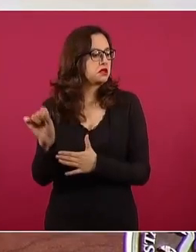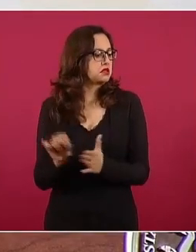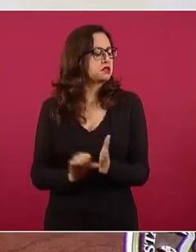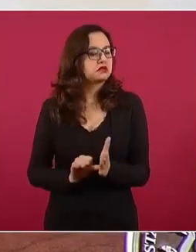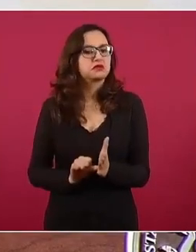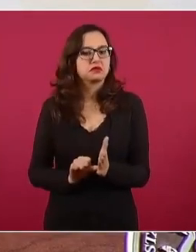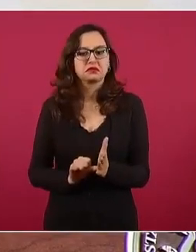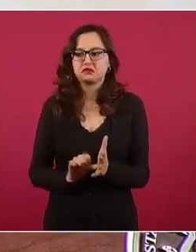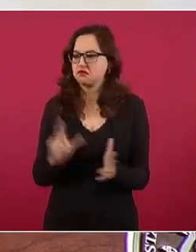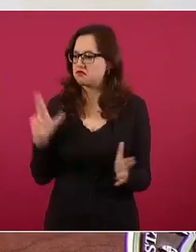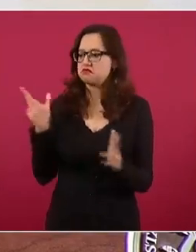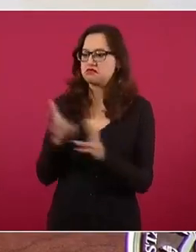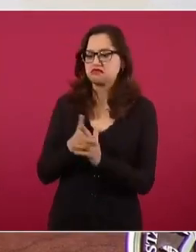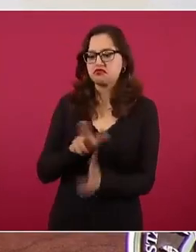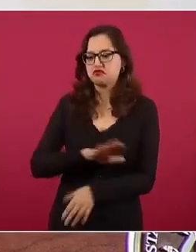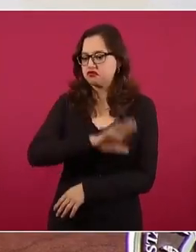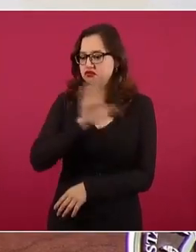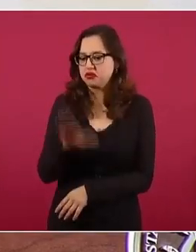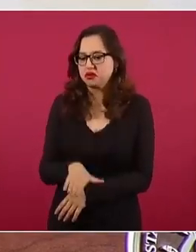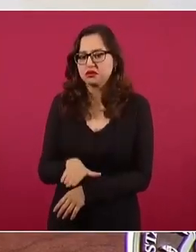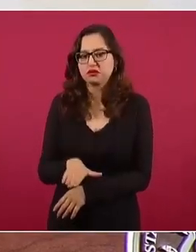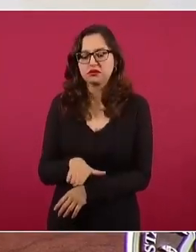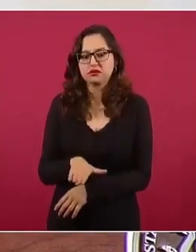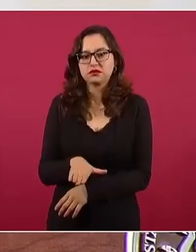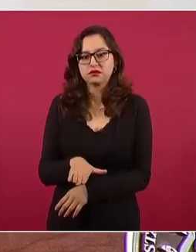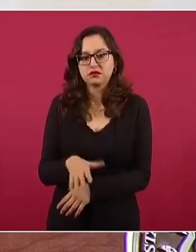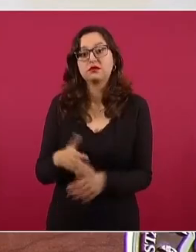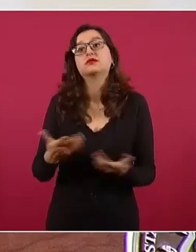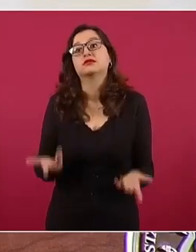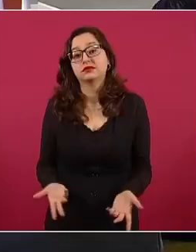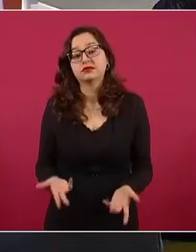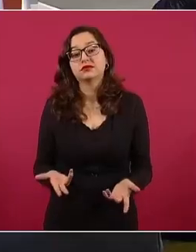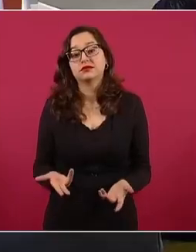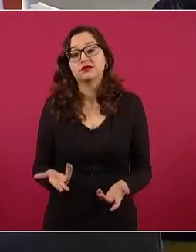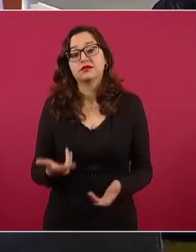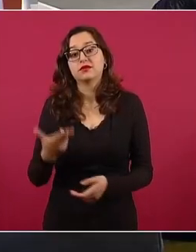Y luego el cuartelazo de Huerta,